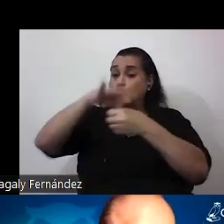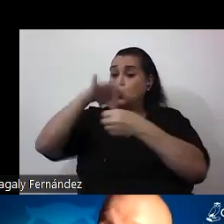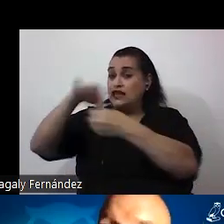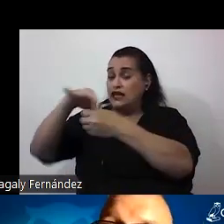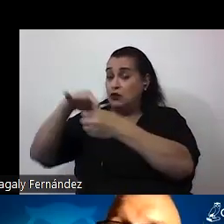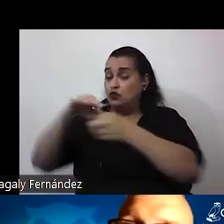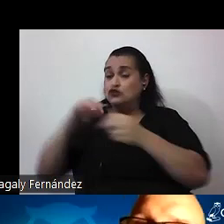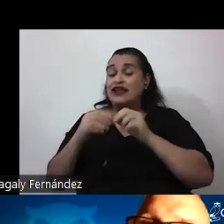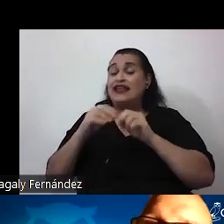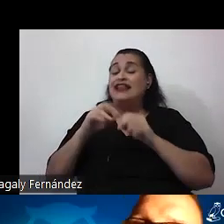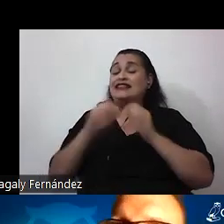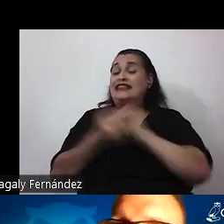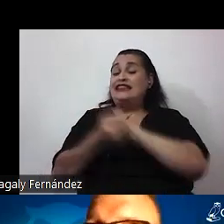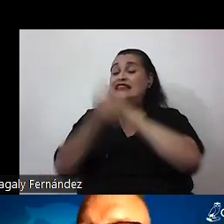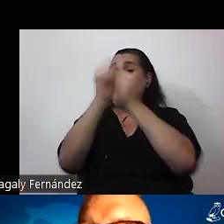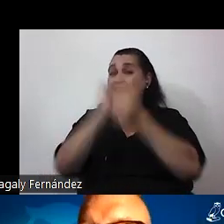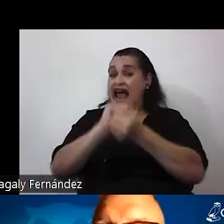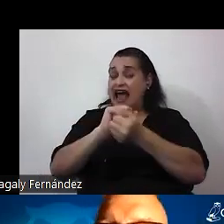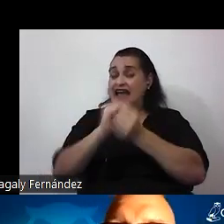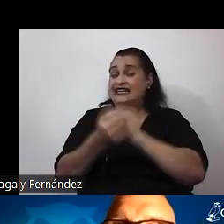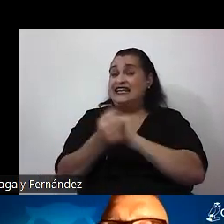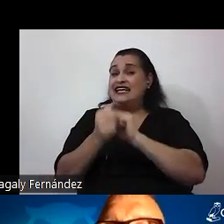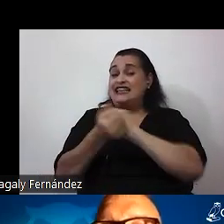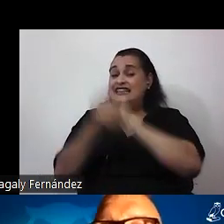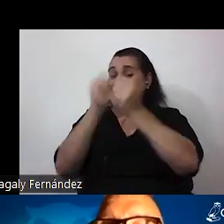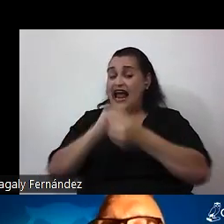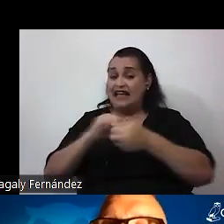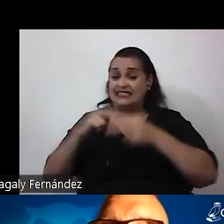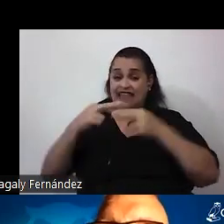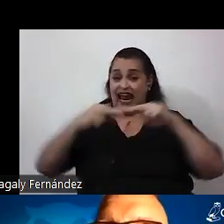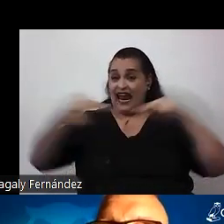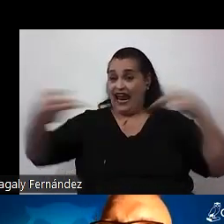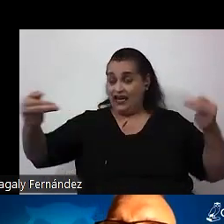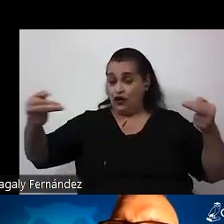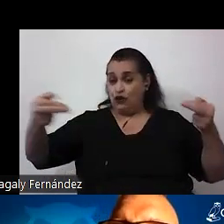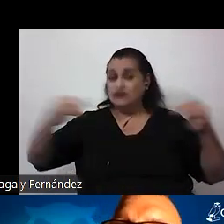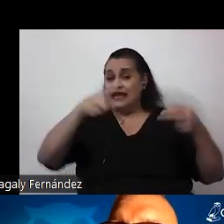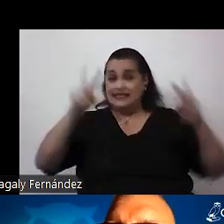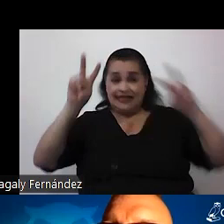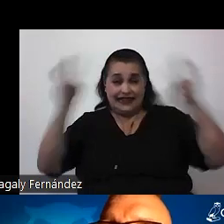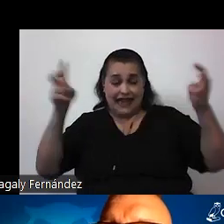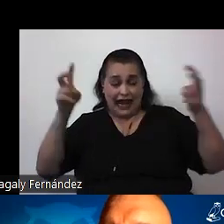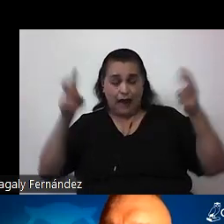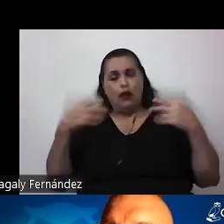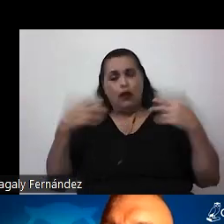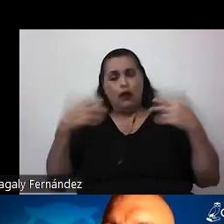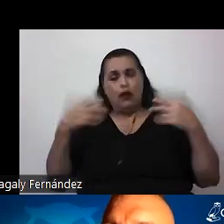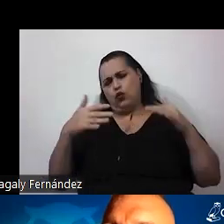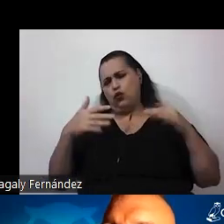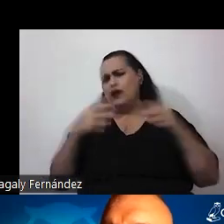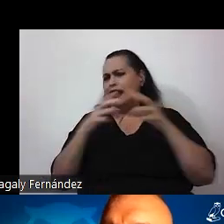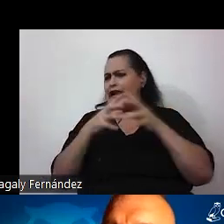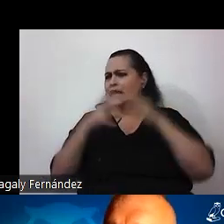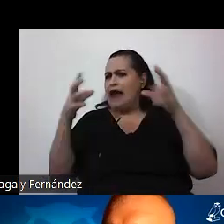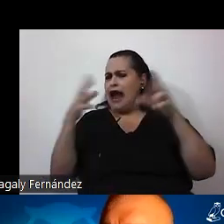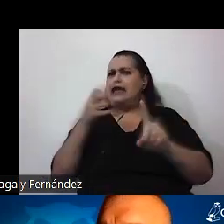dirán qué pasa en sus países sería un caso relevante bueno porque es un tema que tiene un gran impacto económico